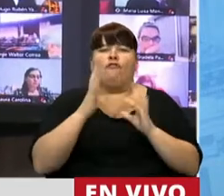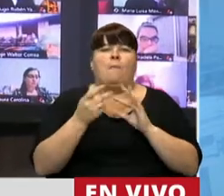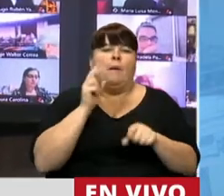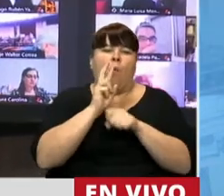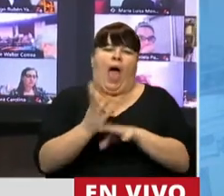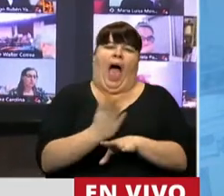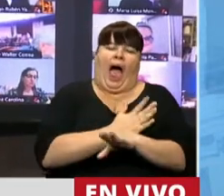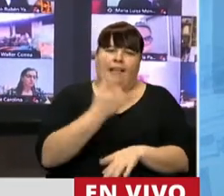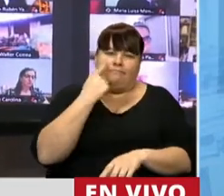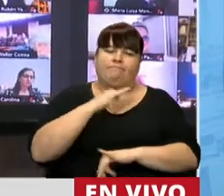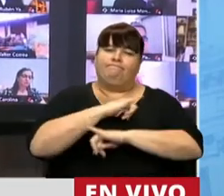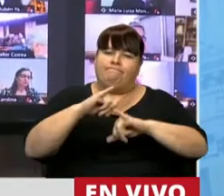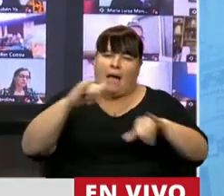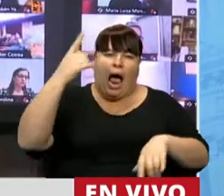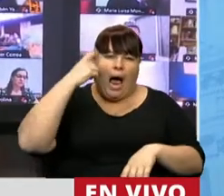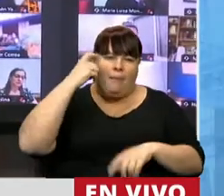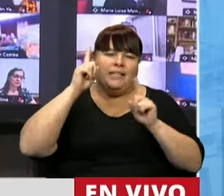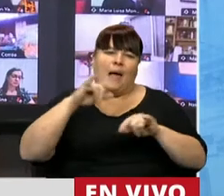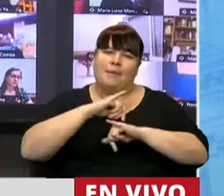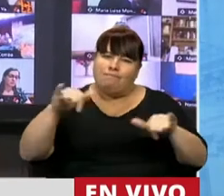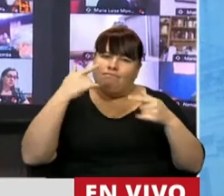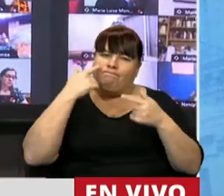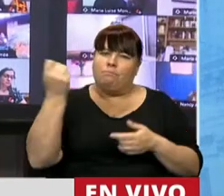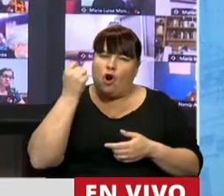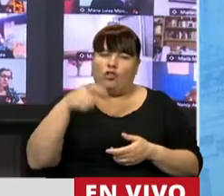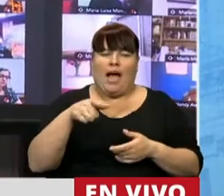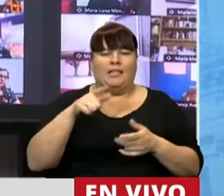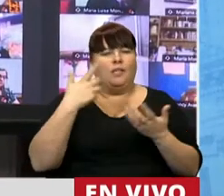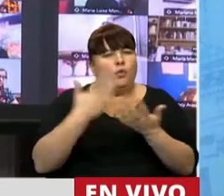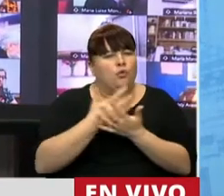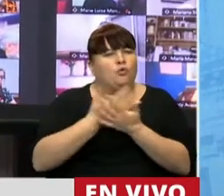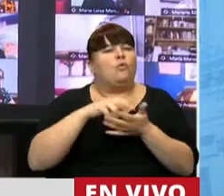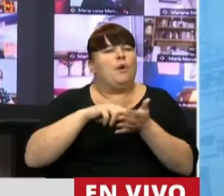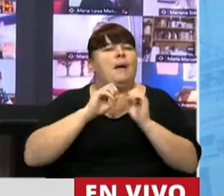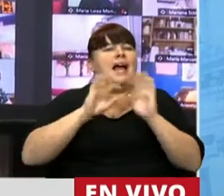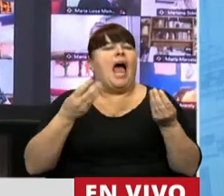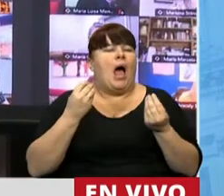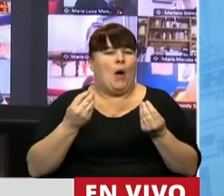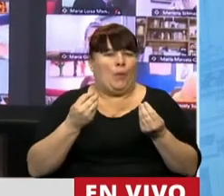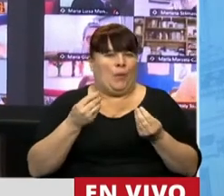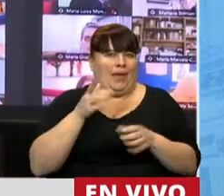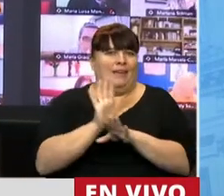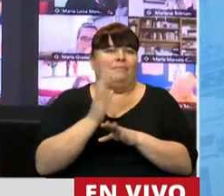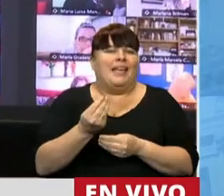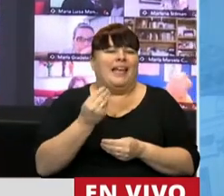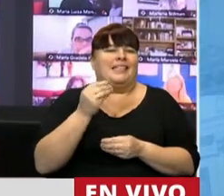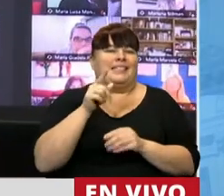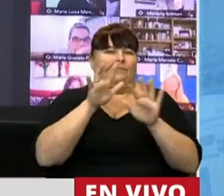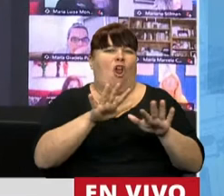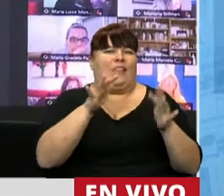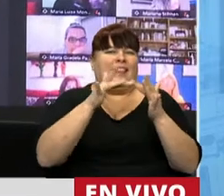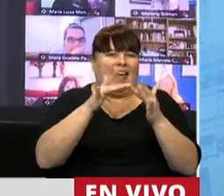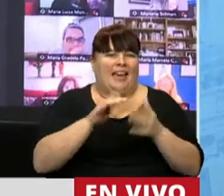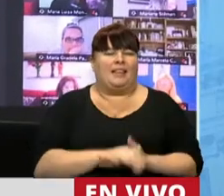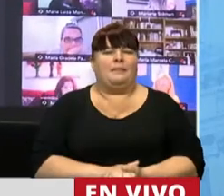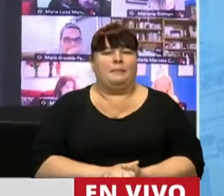para prevenir y para concientizar y para sensibilizar sobre un flagelo como el que representa el grúmino